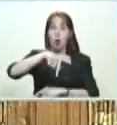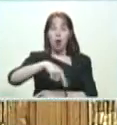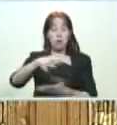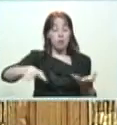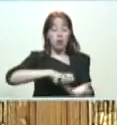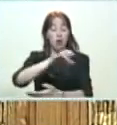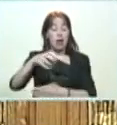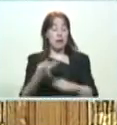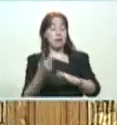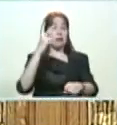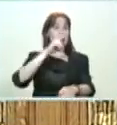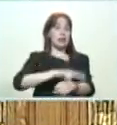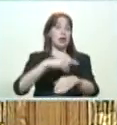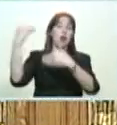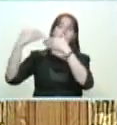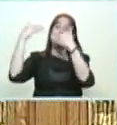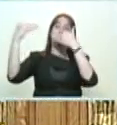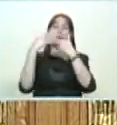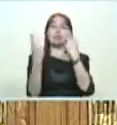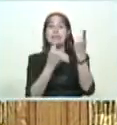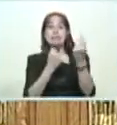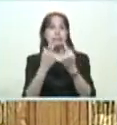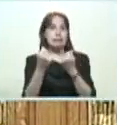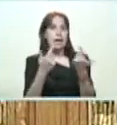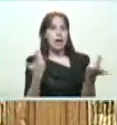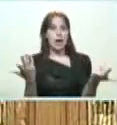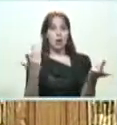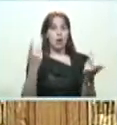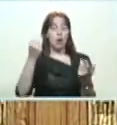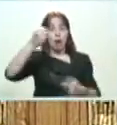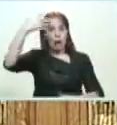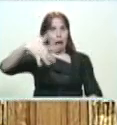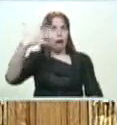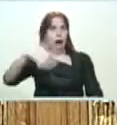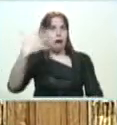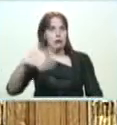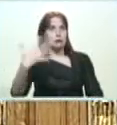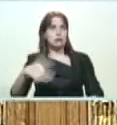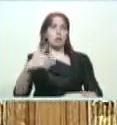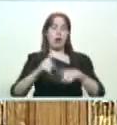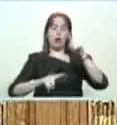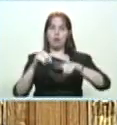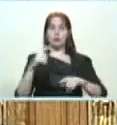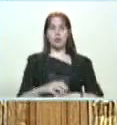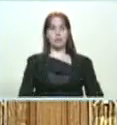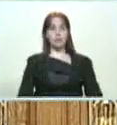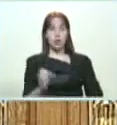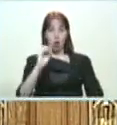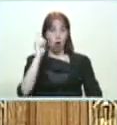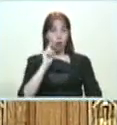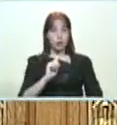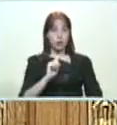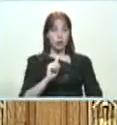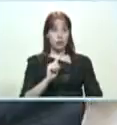es el ataque a la moneda y a los precios. ¿O miento?